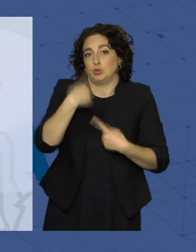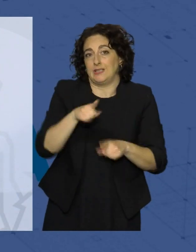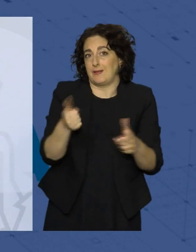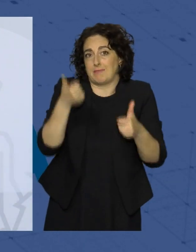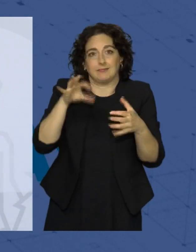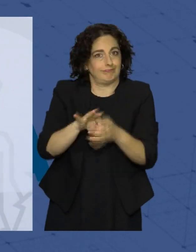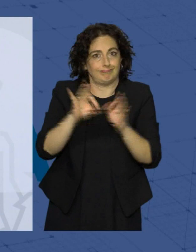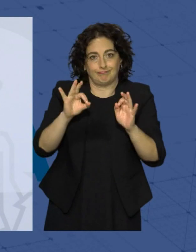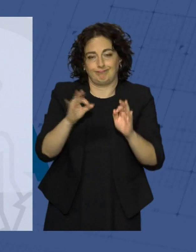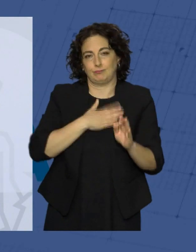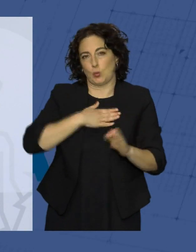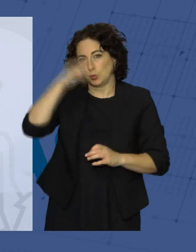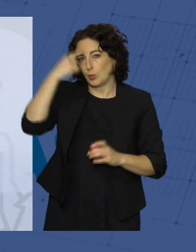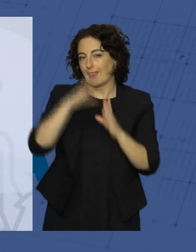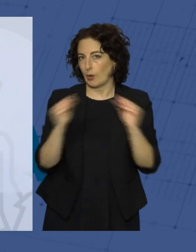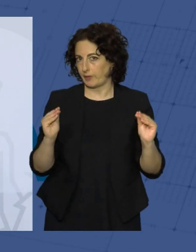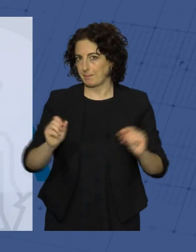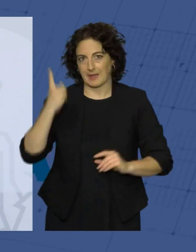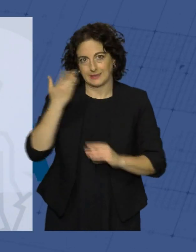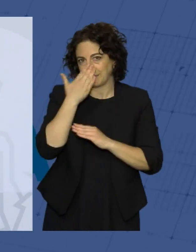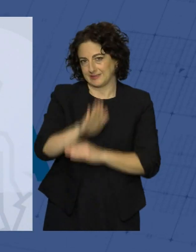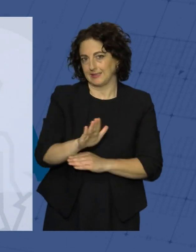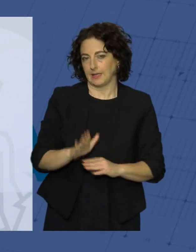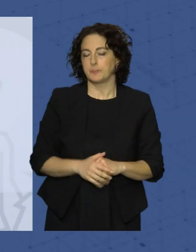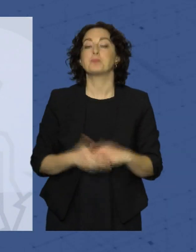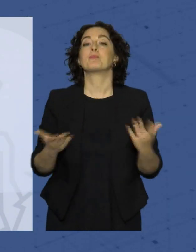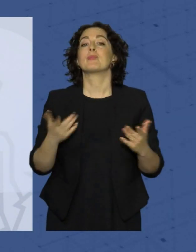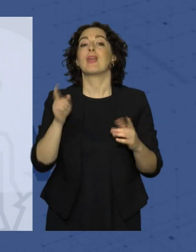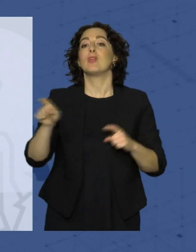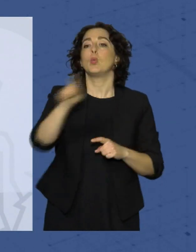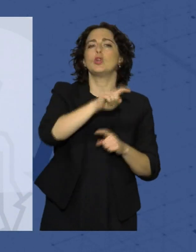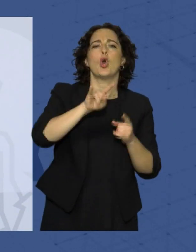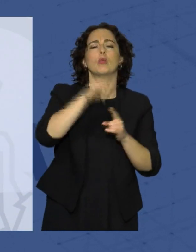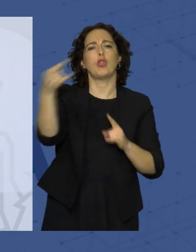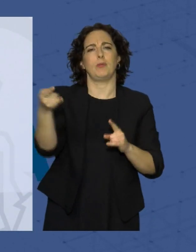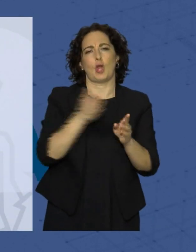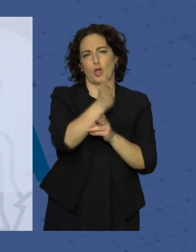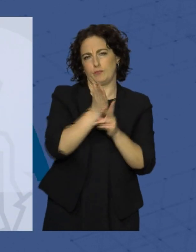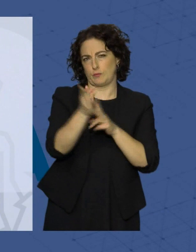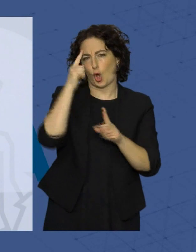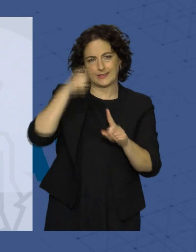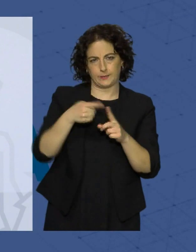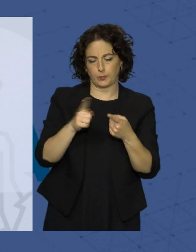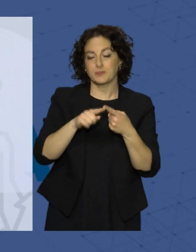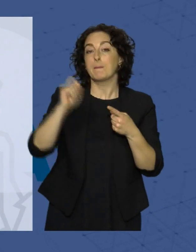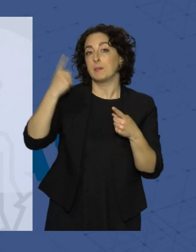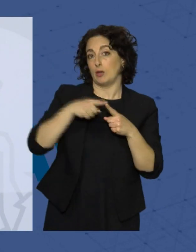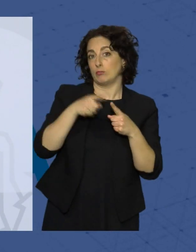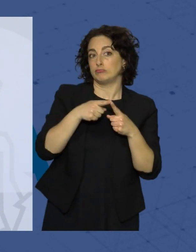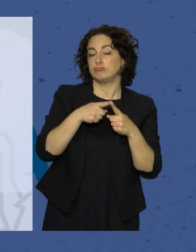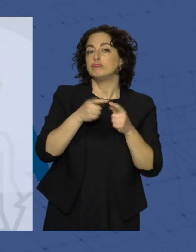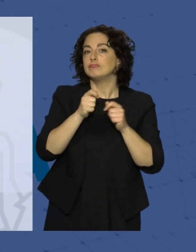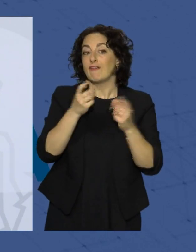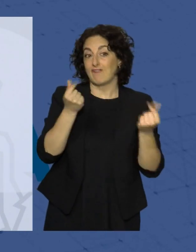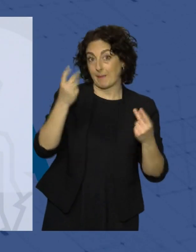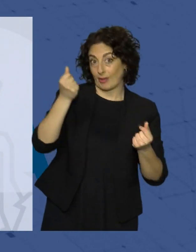representativas de la cultura andaluza. Este circuito persigue un doble objetivo. Por un lado, pretendemos acercar el